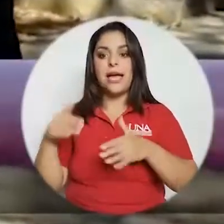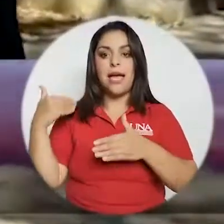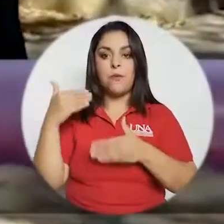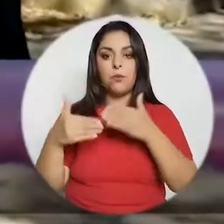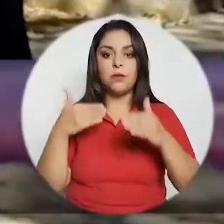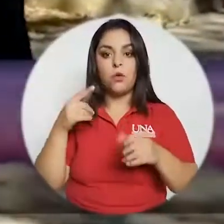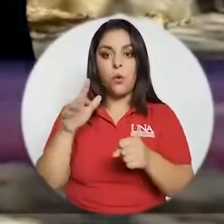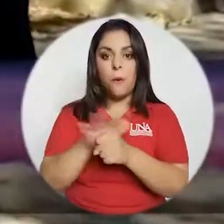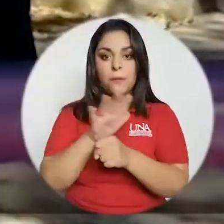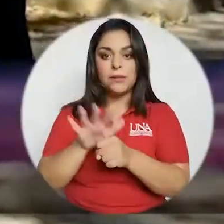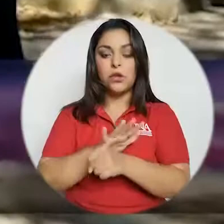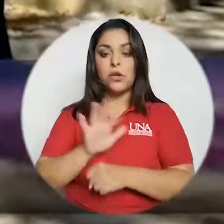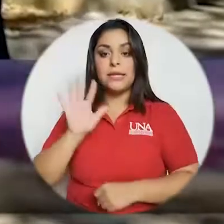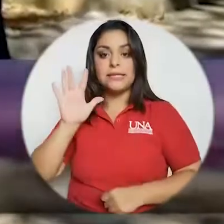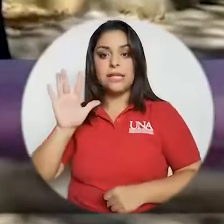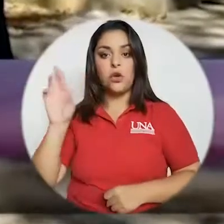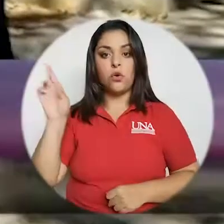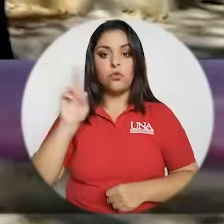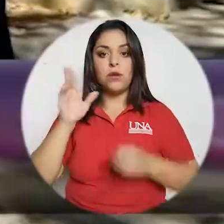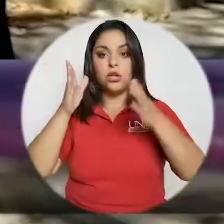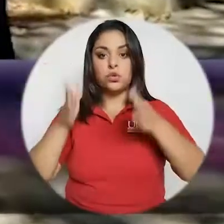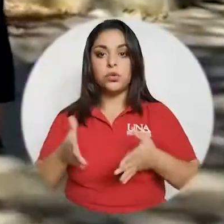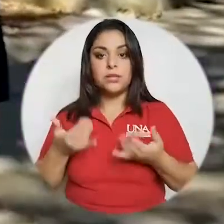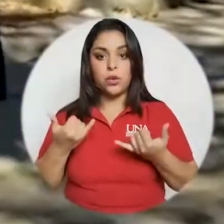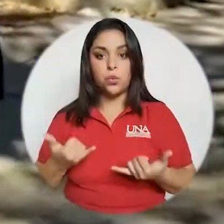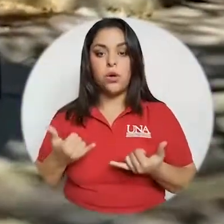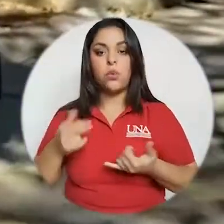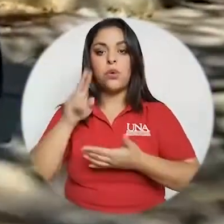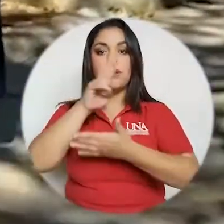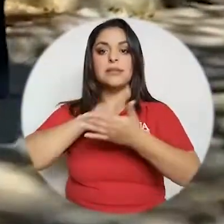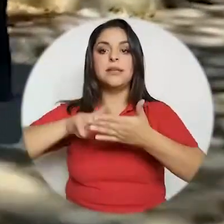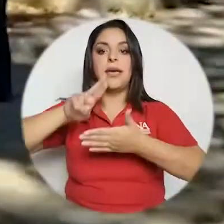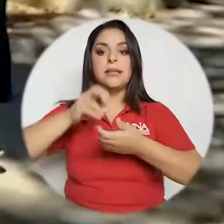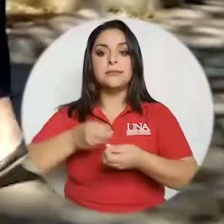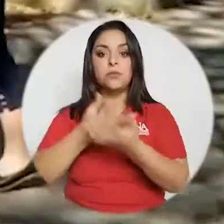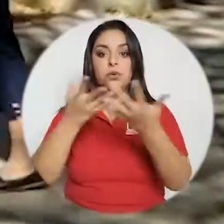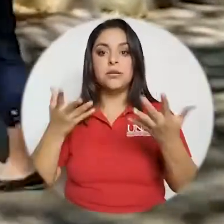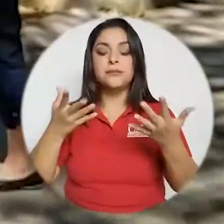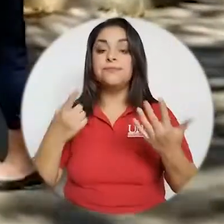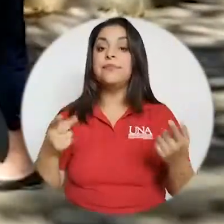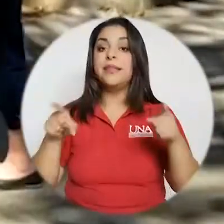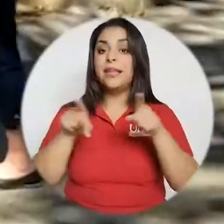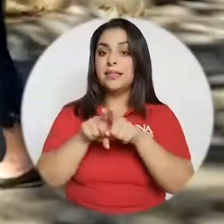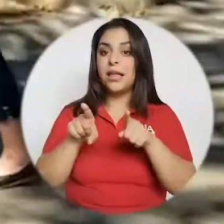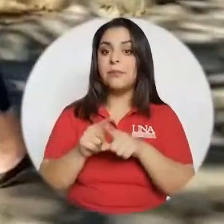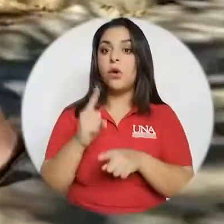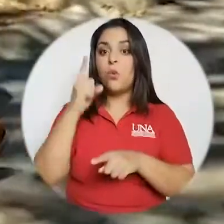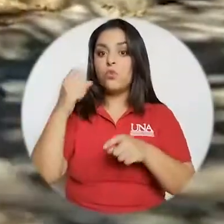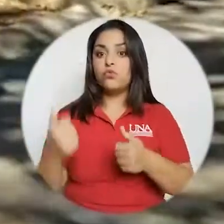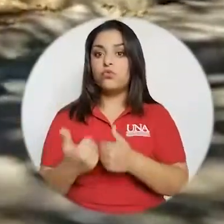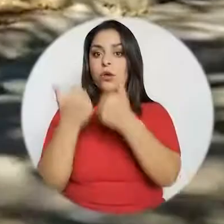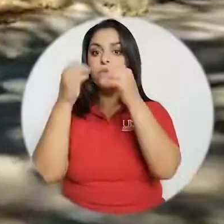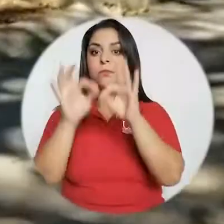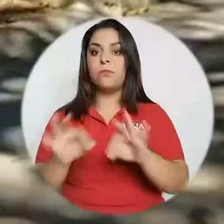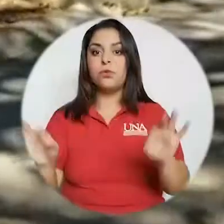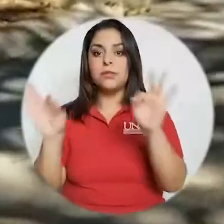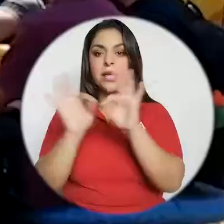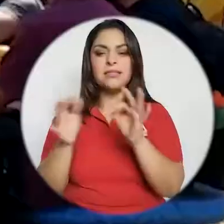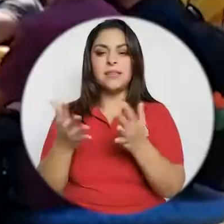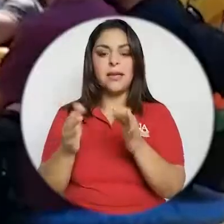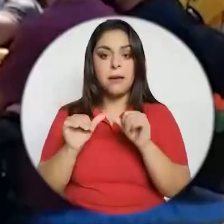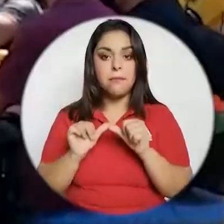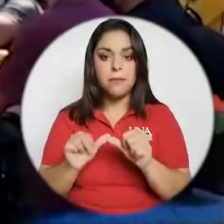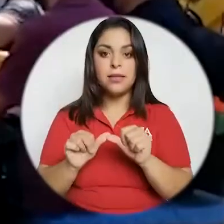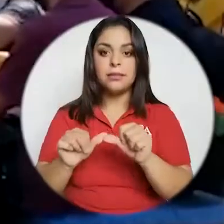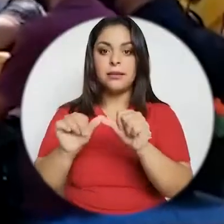venido concretando entre los cinco rectores actuales de las universidades públicas por supuesto que también un reto capital